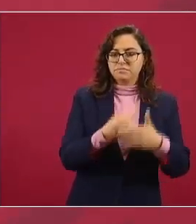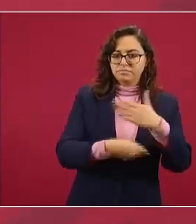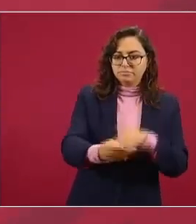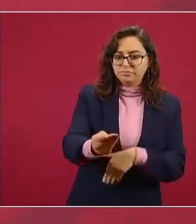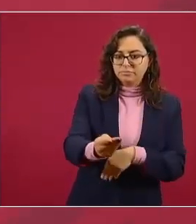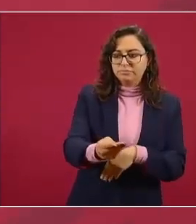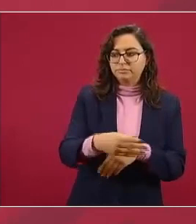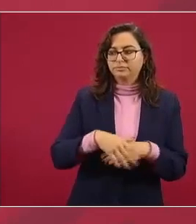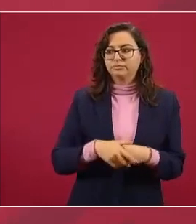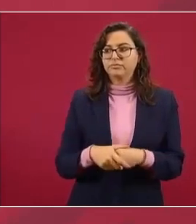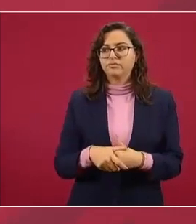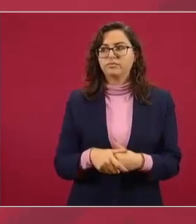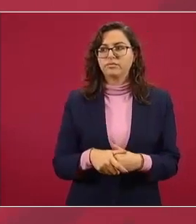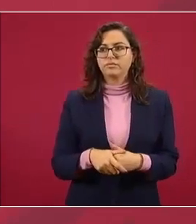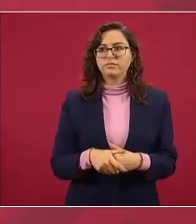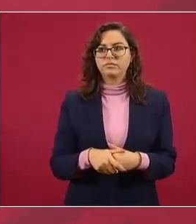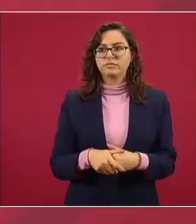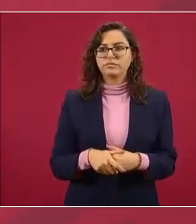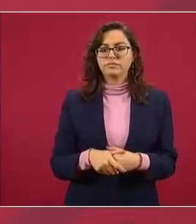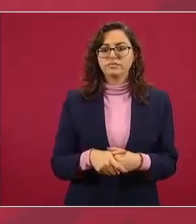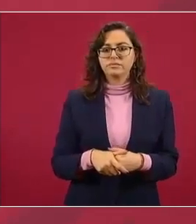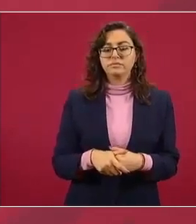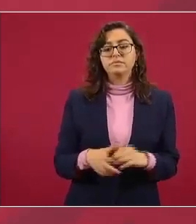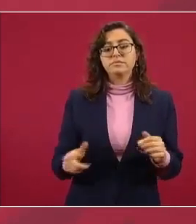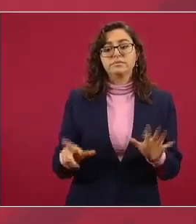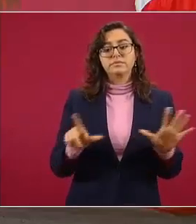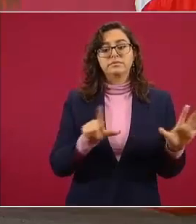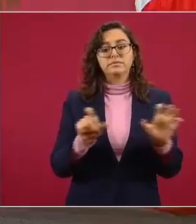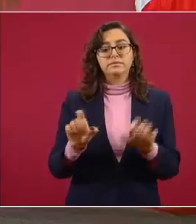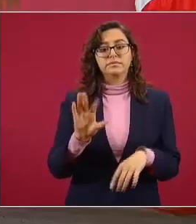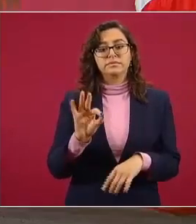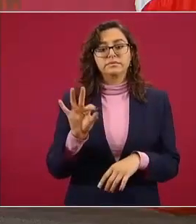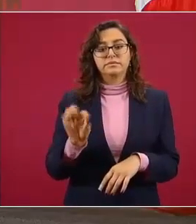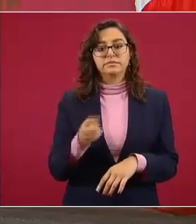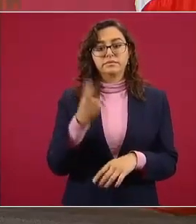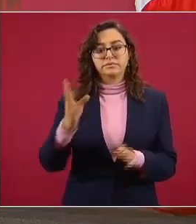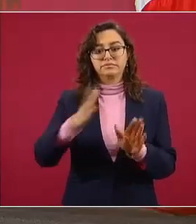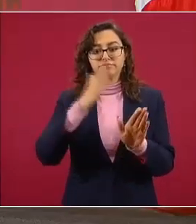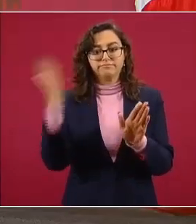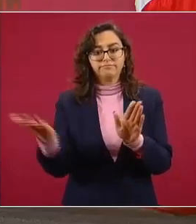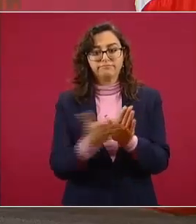el cual fue acompañado con un anexo de 743 páginas.